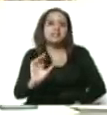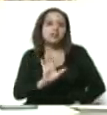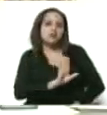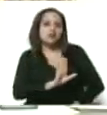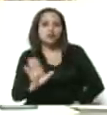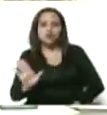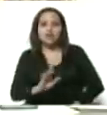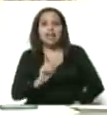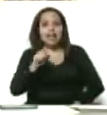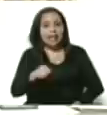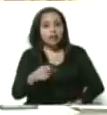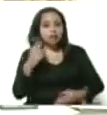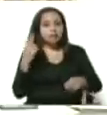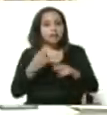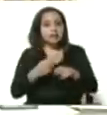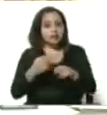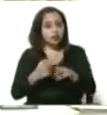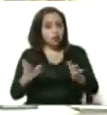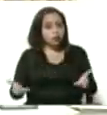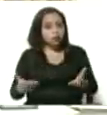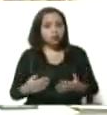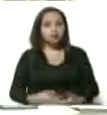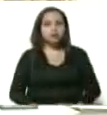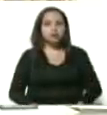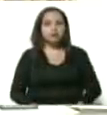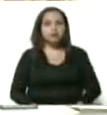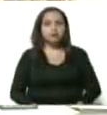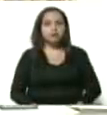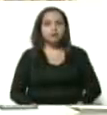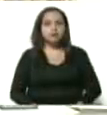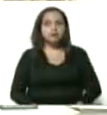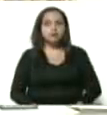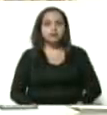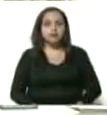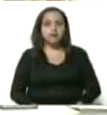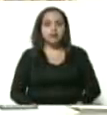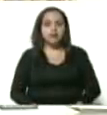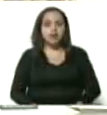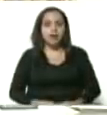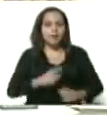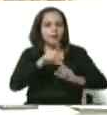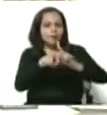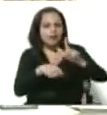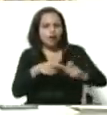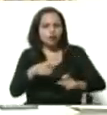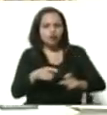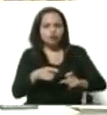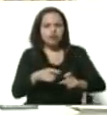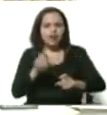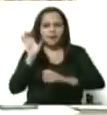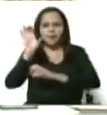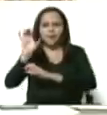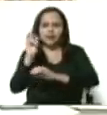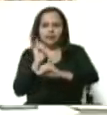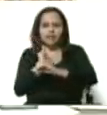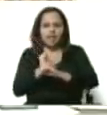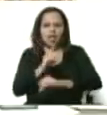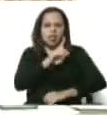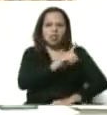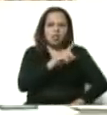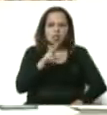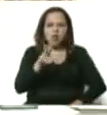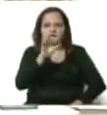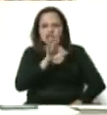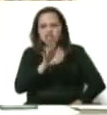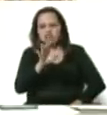Esto es serio, muy serio. En la encuesta aparece un 12, 13% de gente que cree